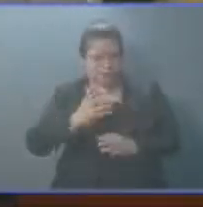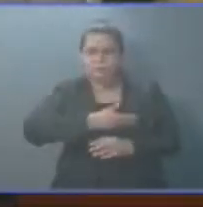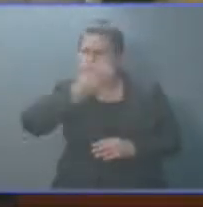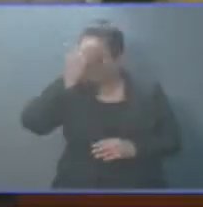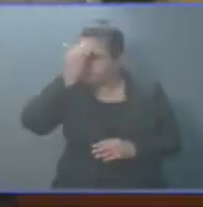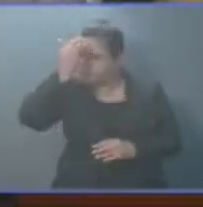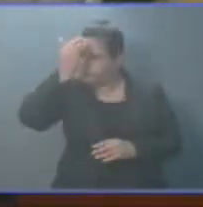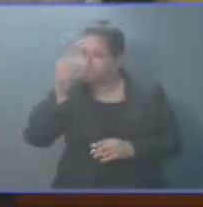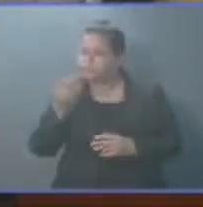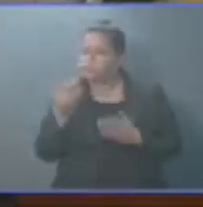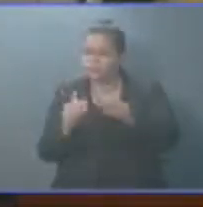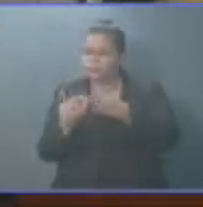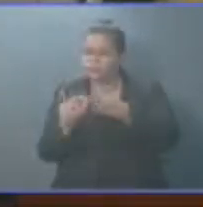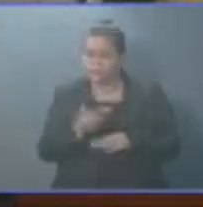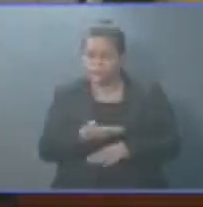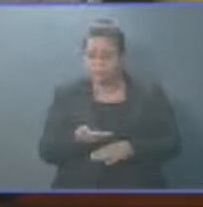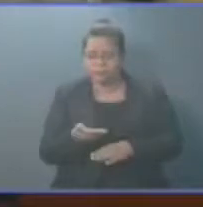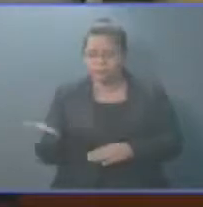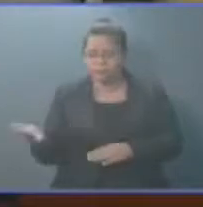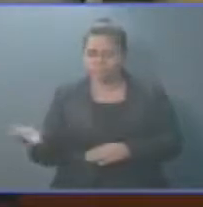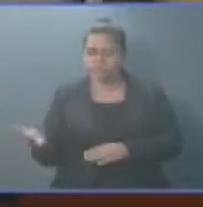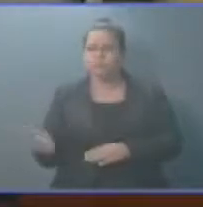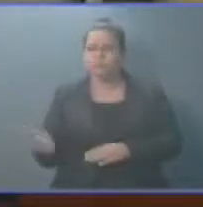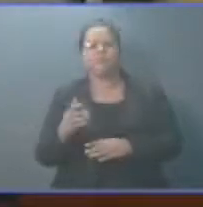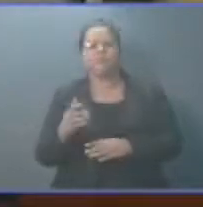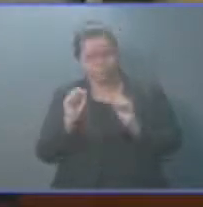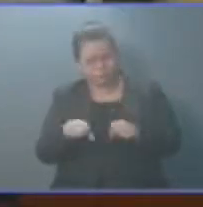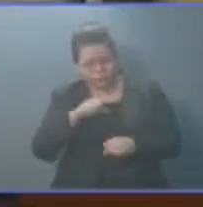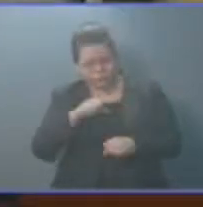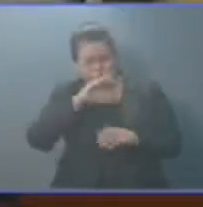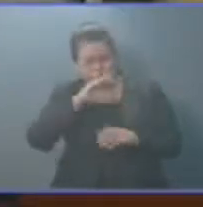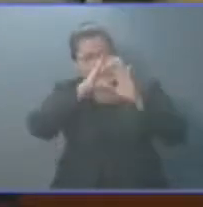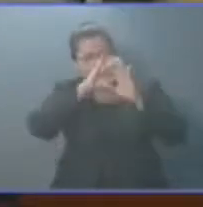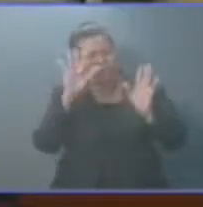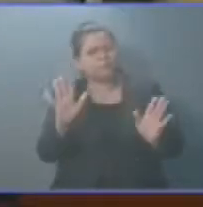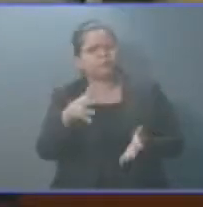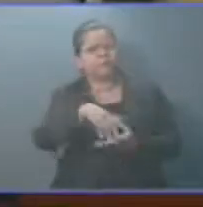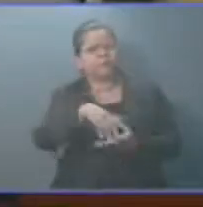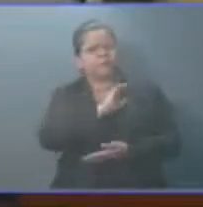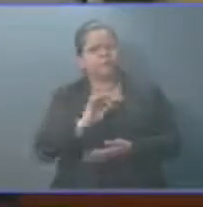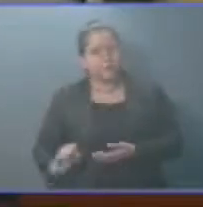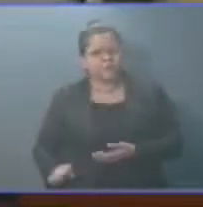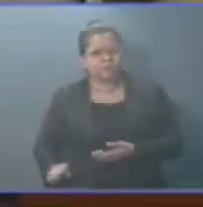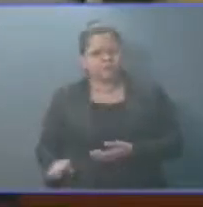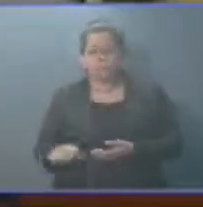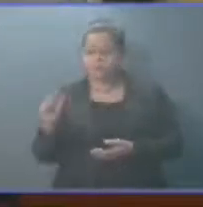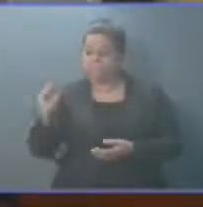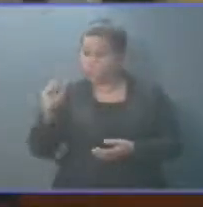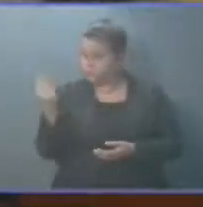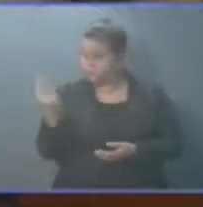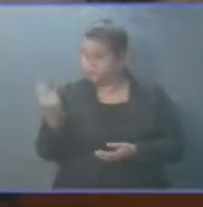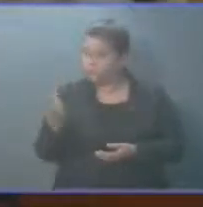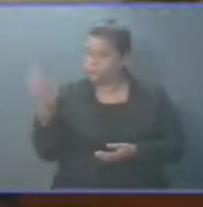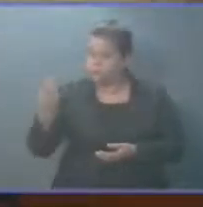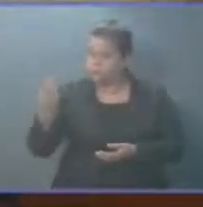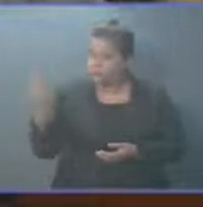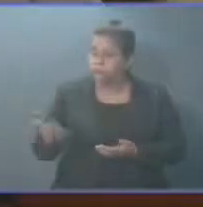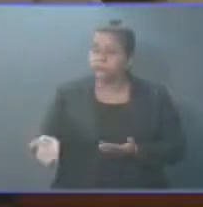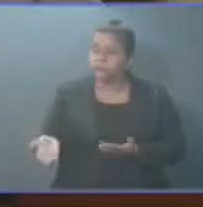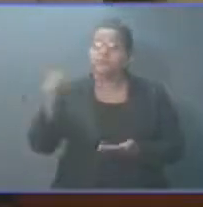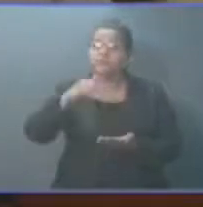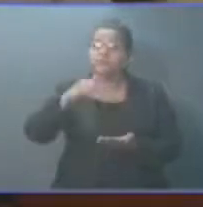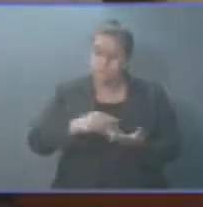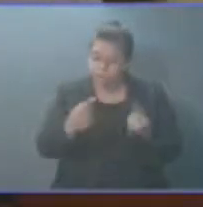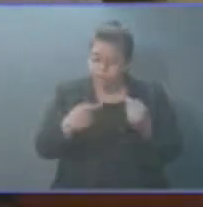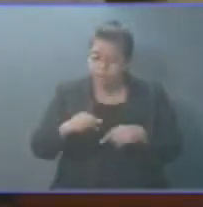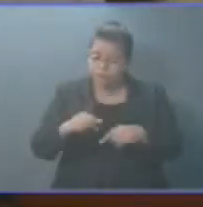hay una serie de cuestionamientos y hay que decirle claramente al pueblo salvadoreño que este préstamo deberá de venir nuevamente a